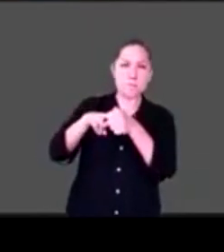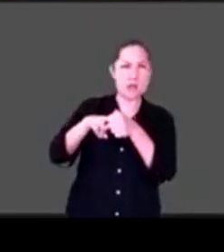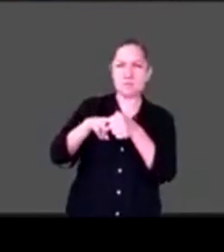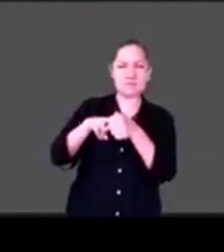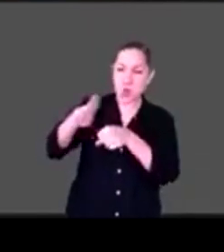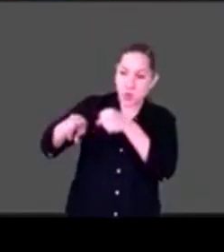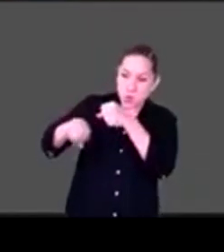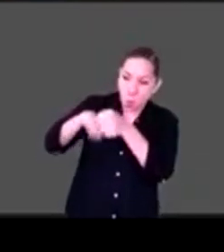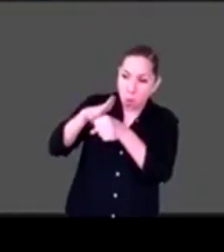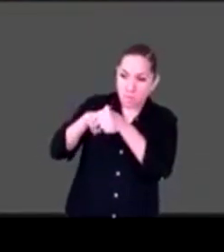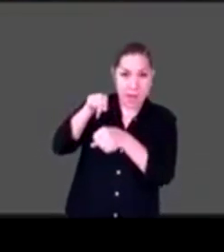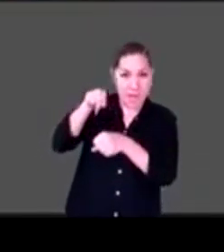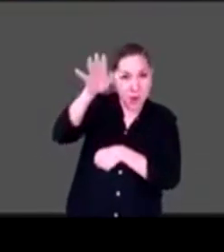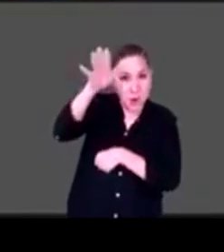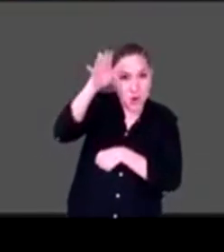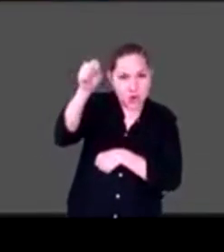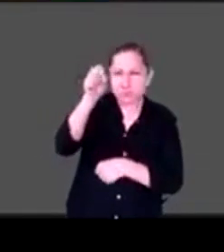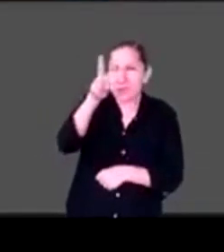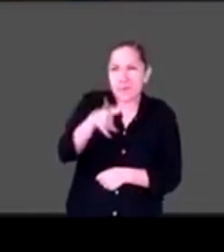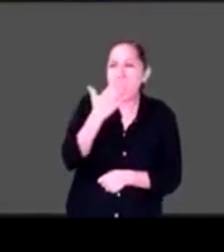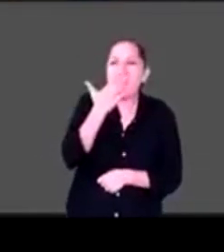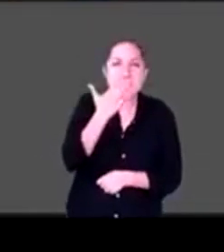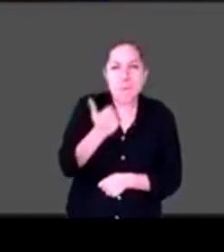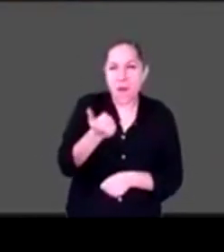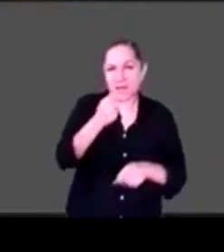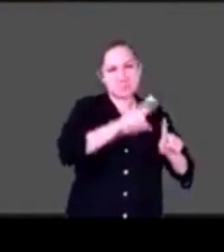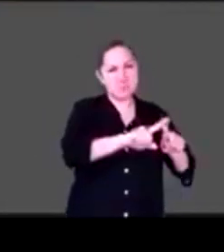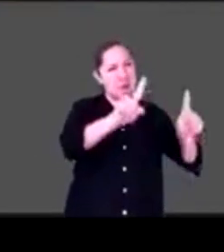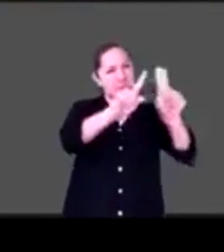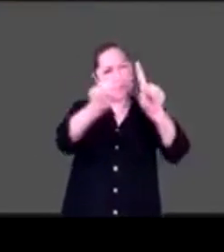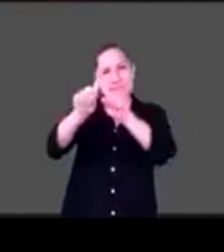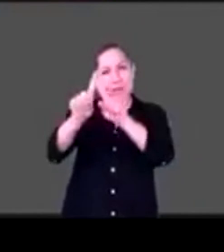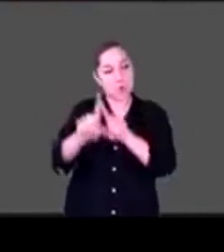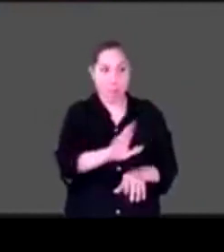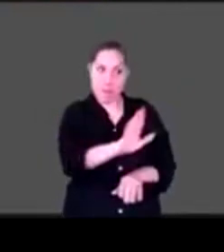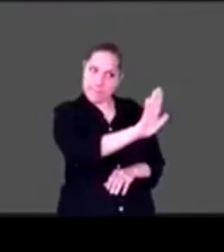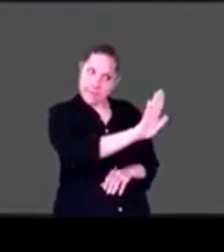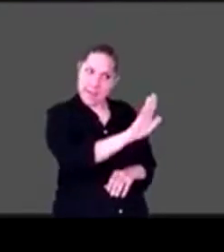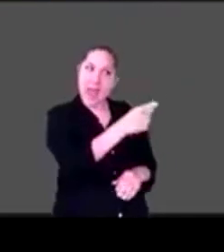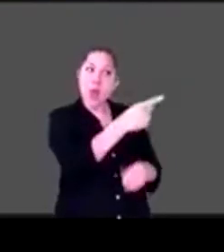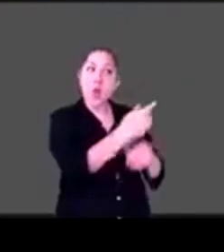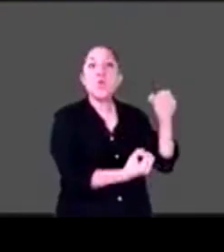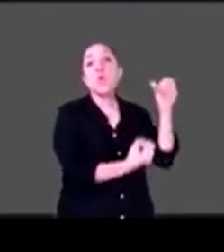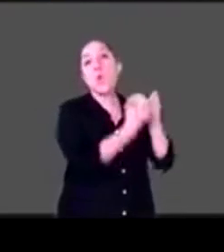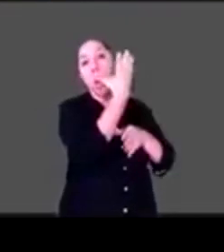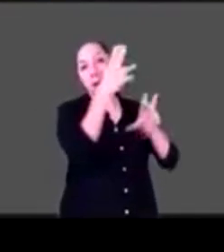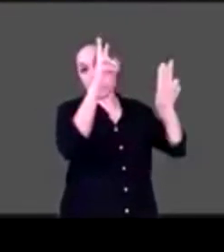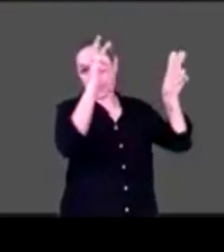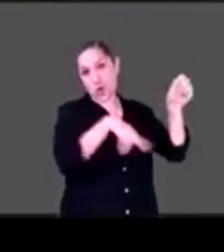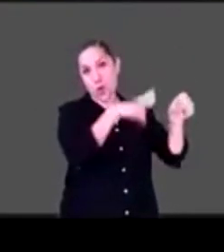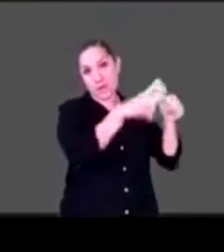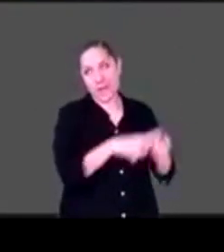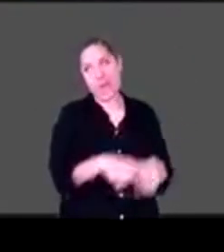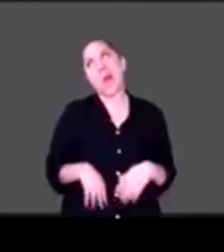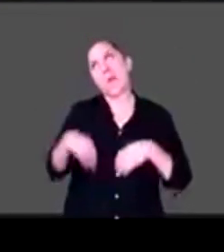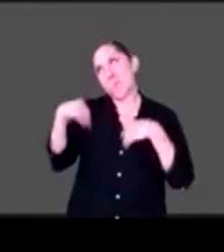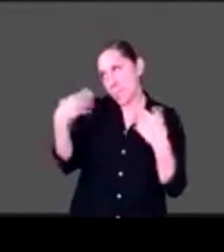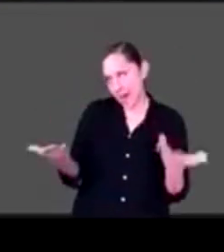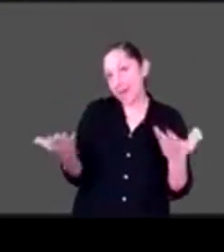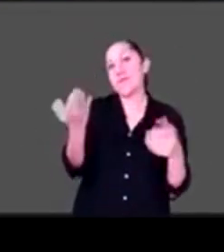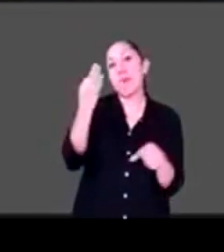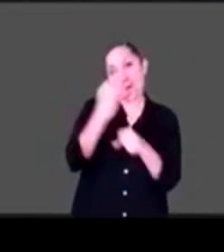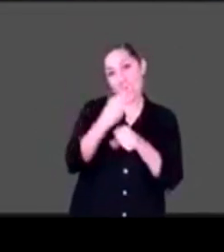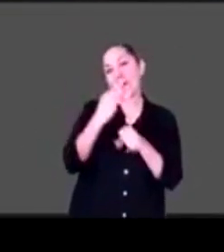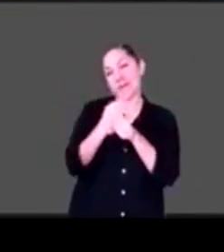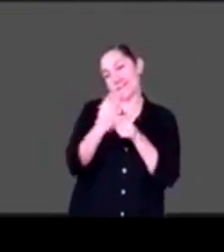decir los normales, la normalidad no existe. Bueno, ahora la nueva normalidad. La nueva normalidad la que vamos a regresar, exactamente,